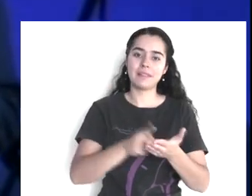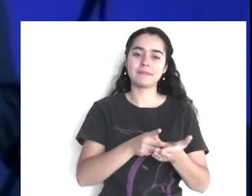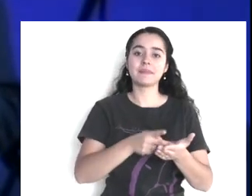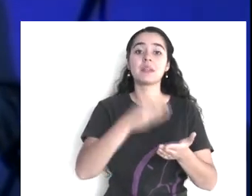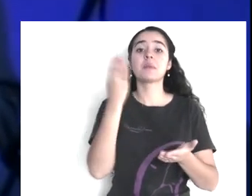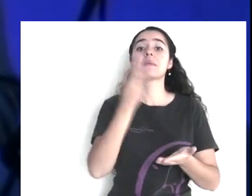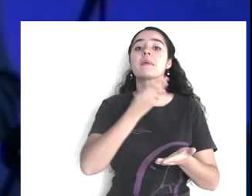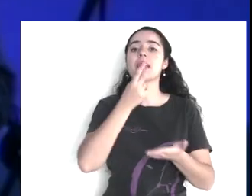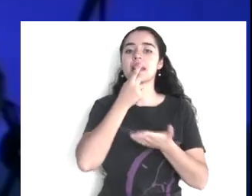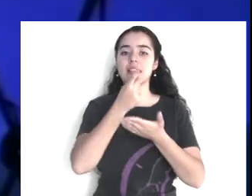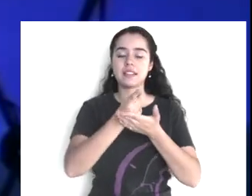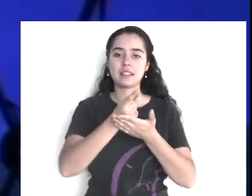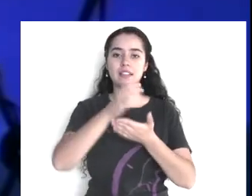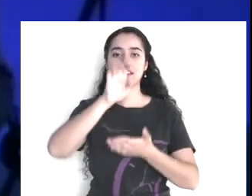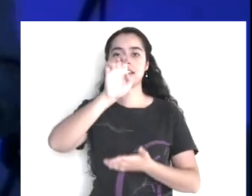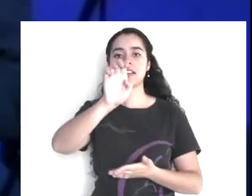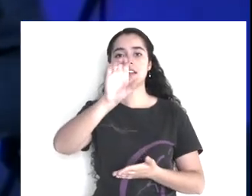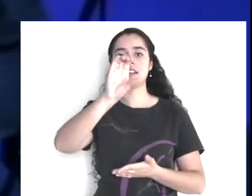Eclesiastes 7.20,